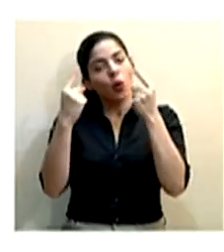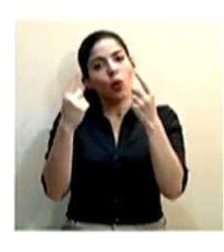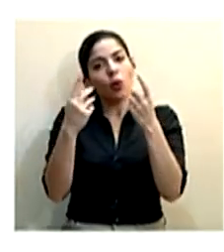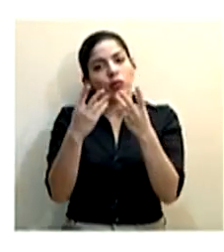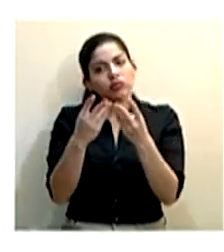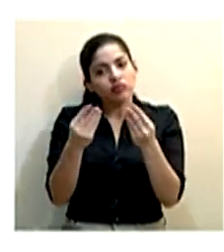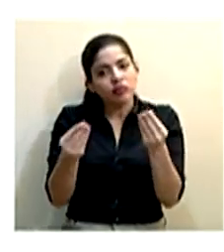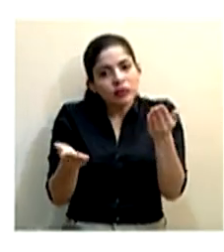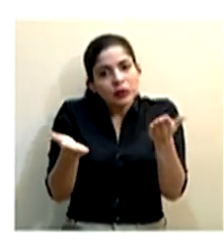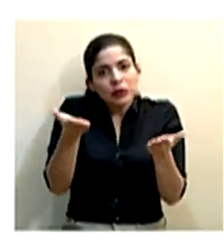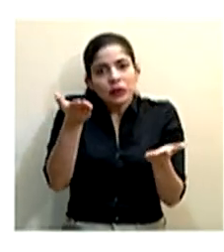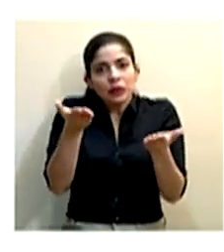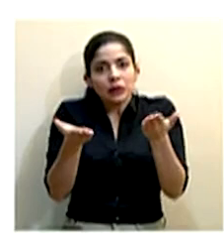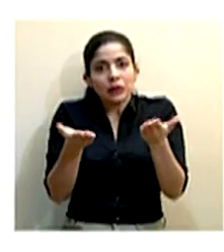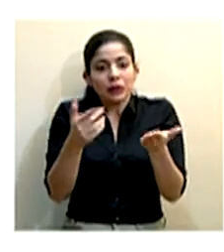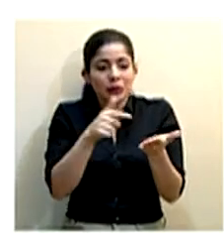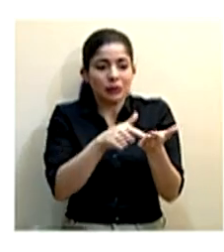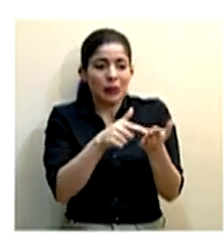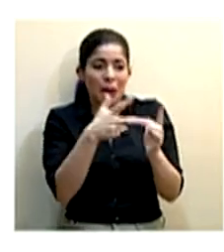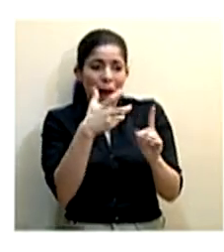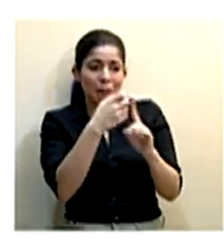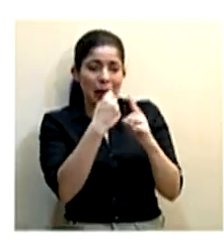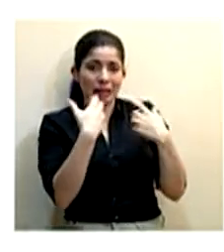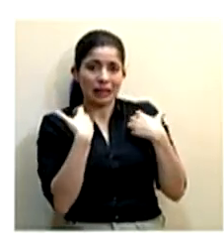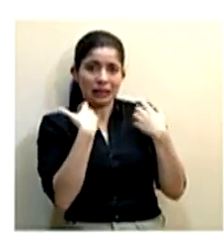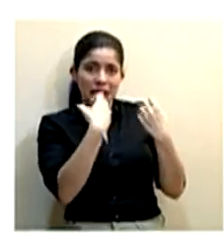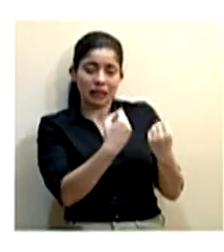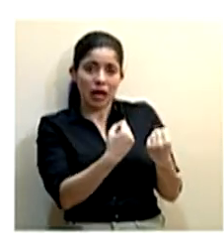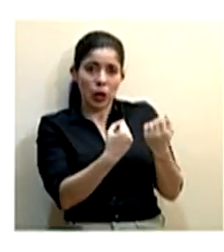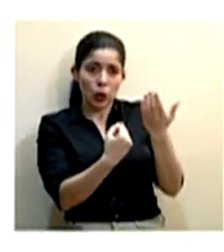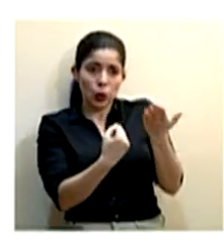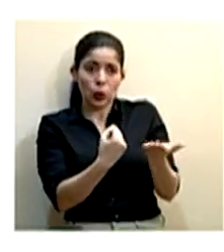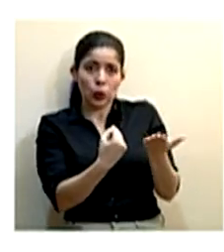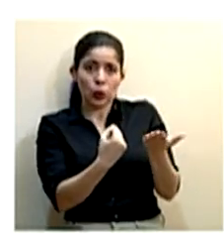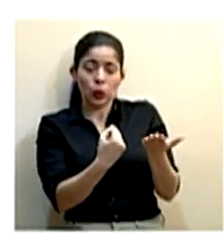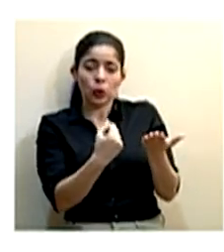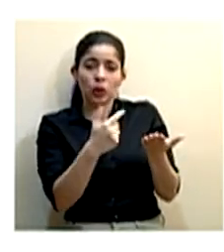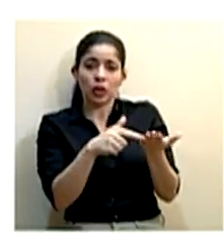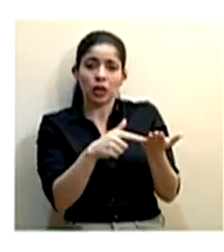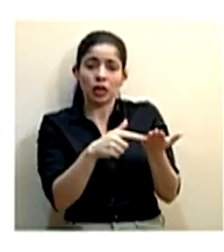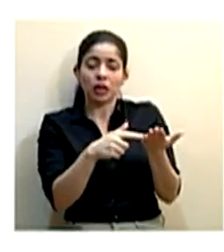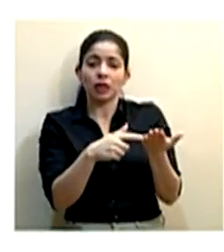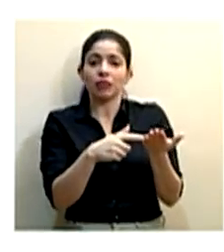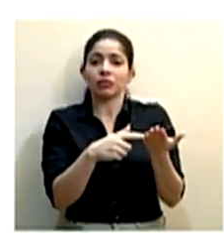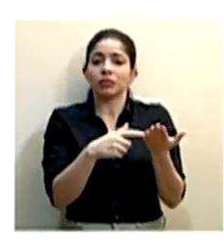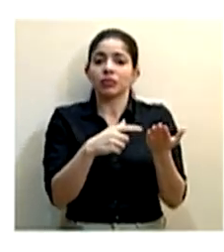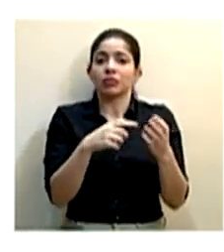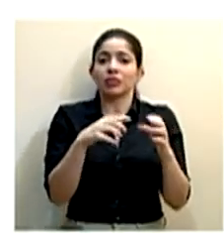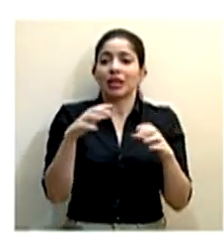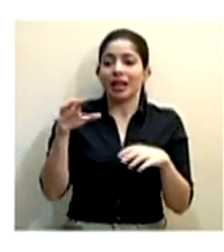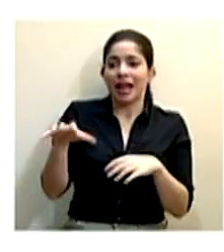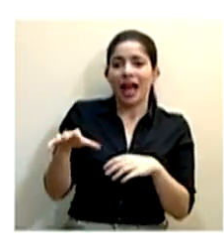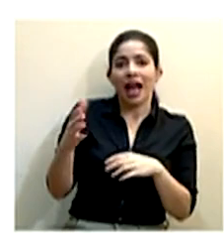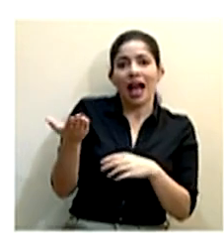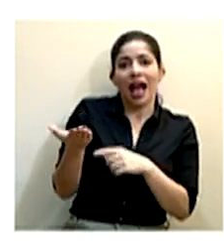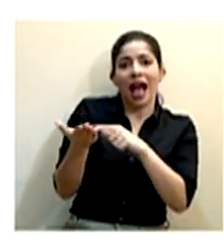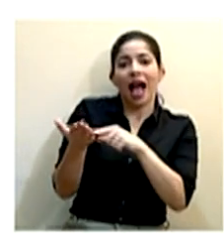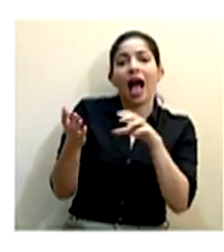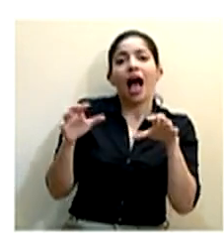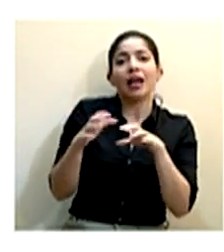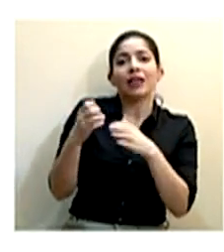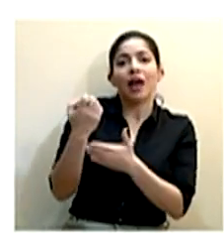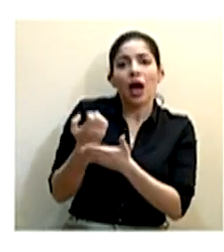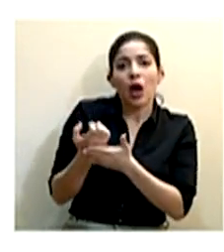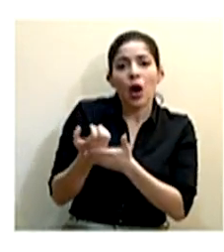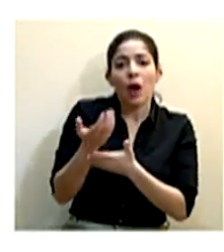el equilibrio entre el impacto en salud y lo que es las actividades económicas y también sociales